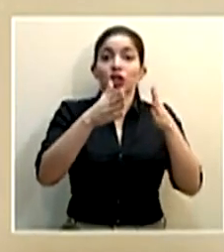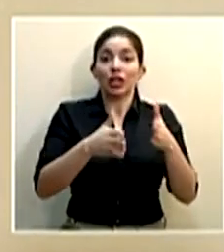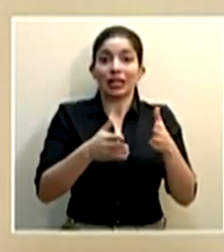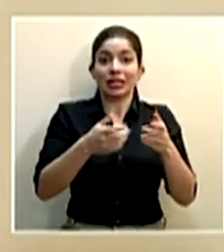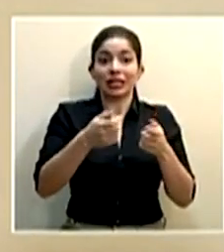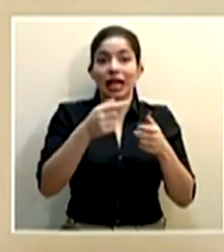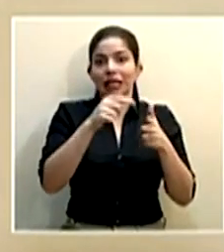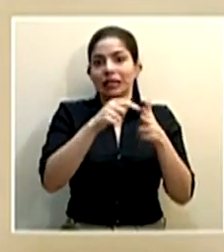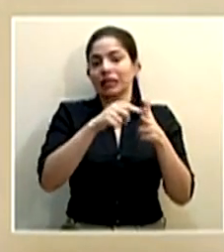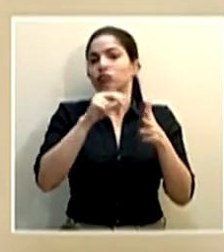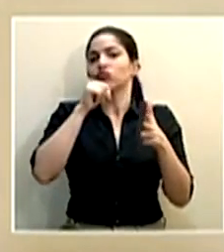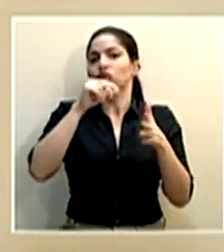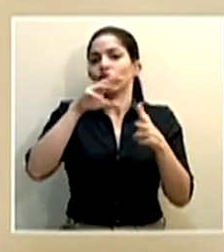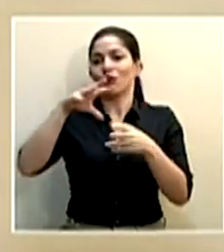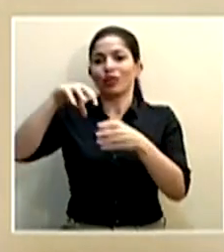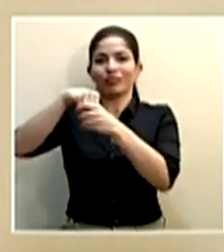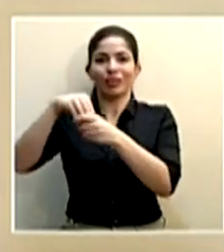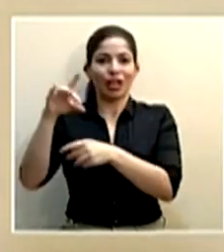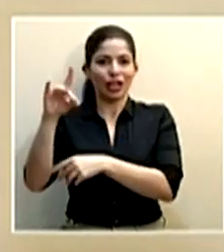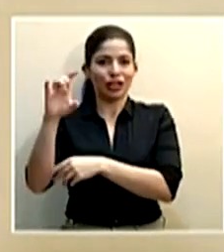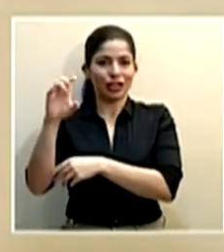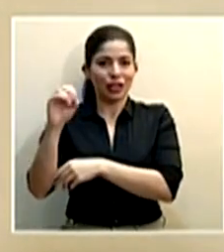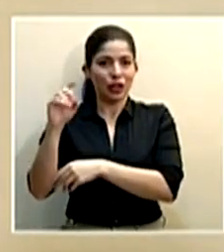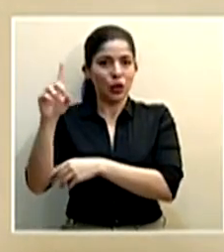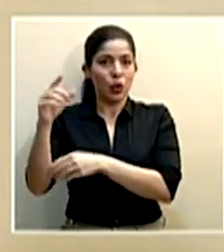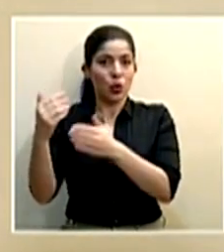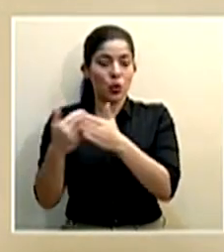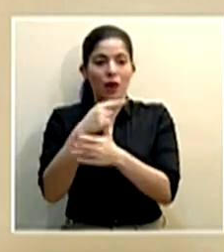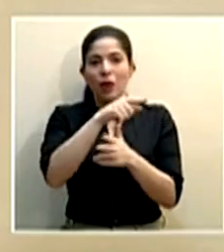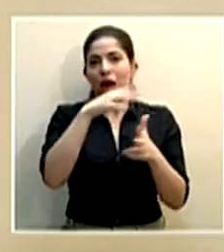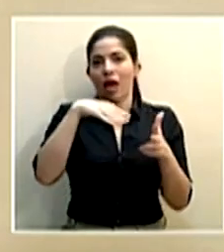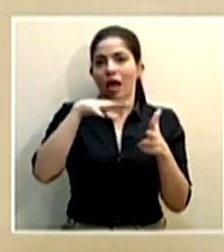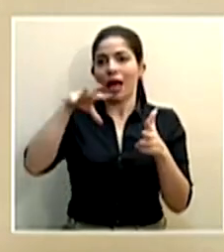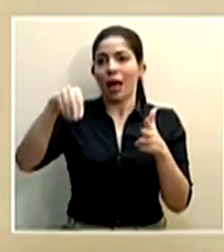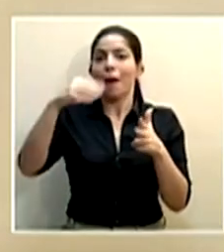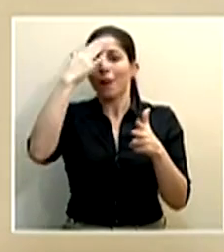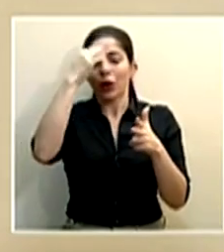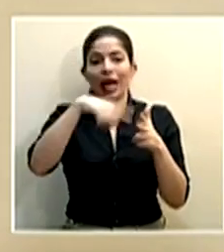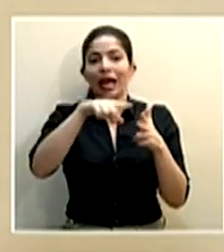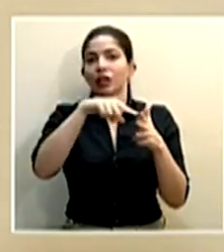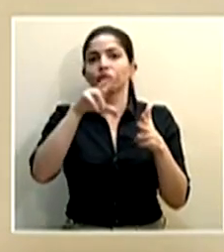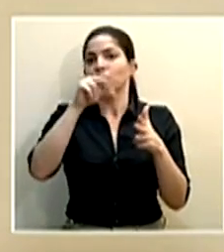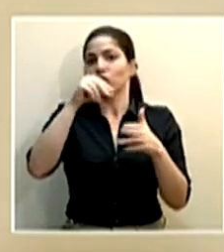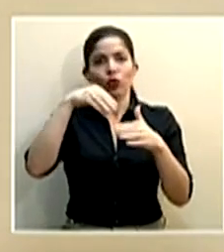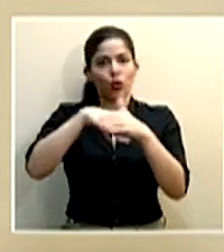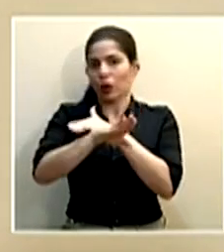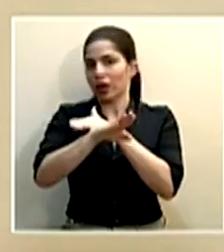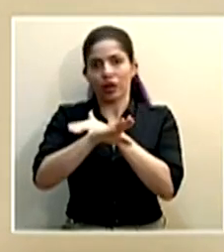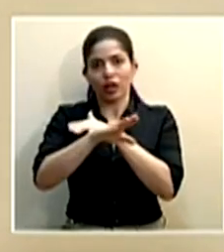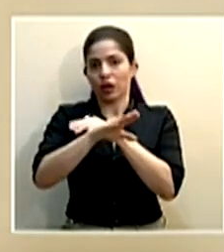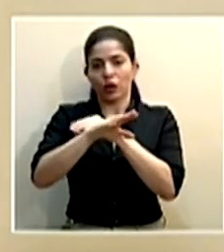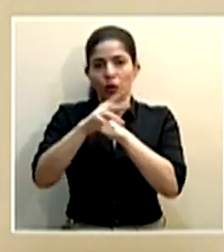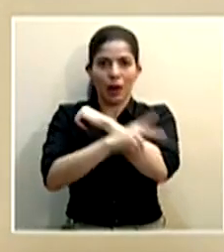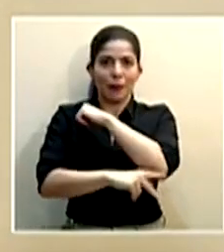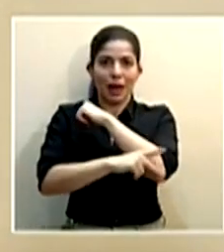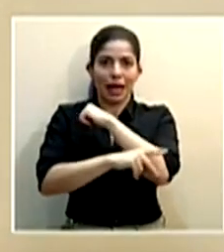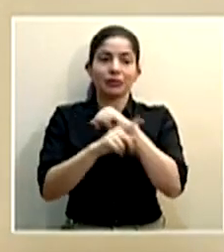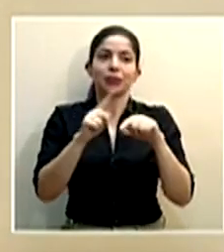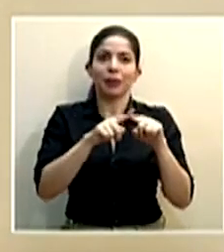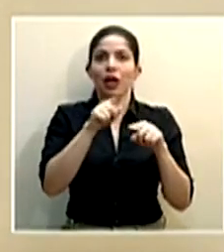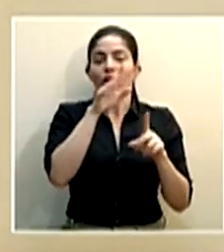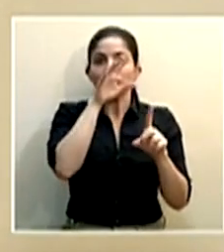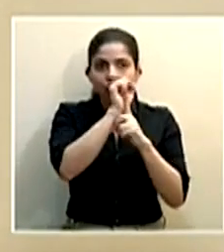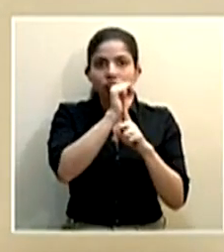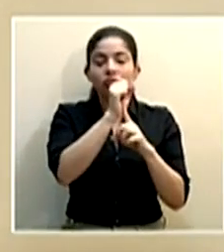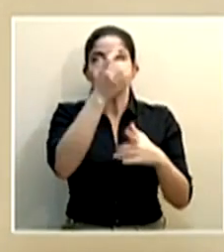se están contabilizando en los 801 casos nuevos porque ellos no ingresaron al territorio nacional. Se les